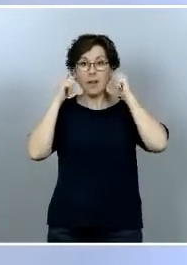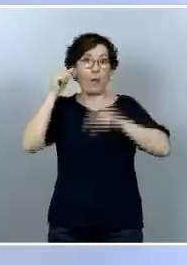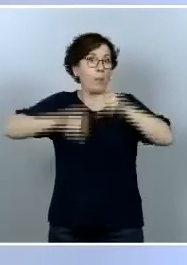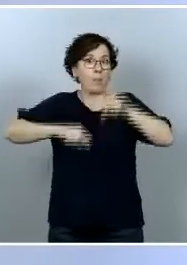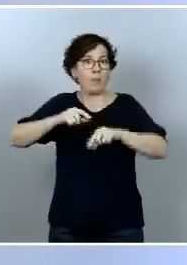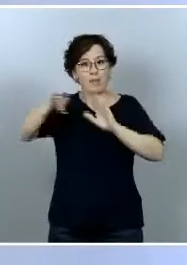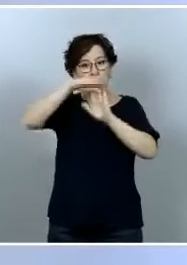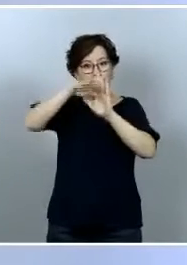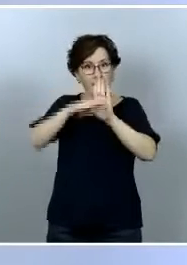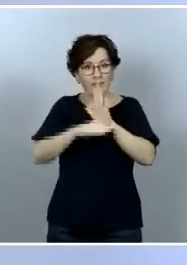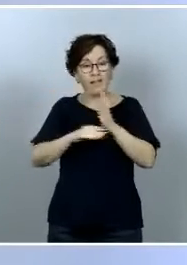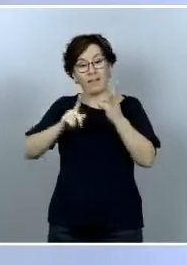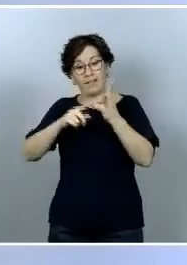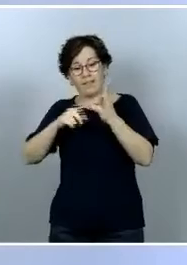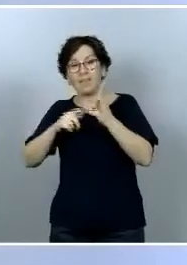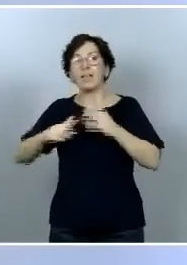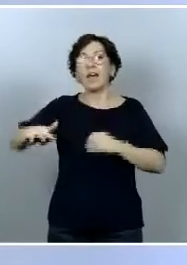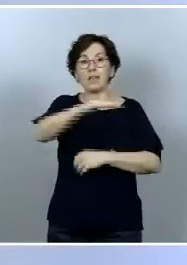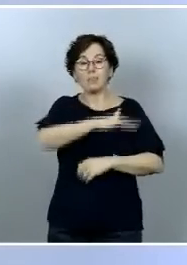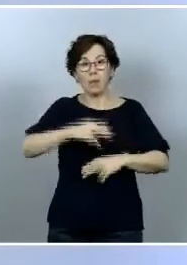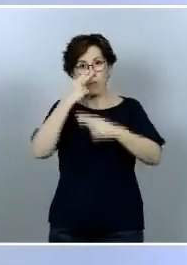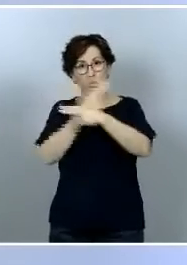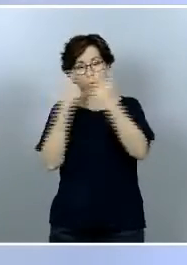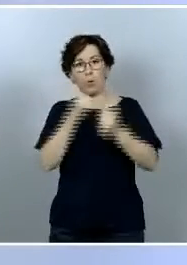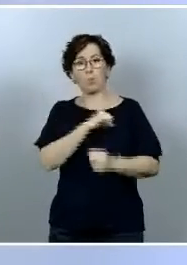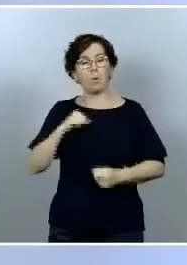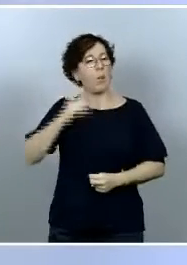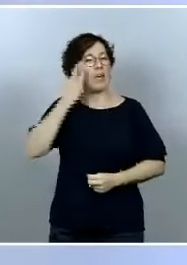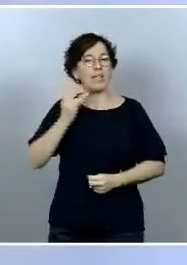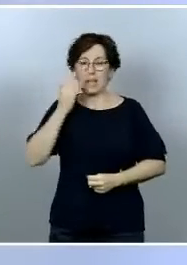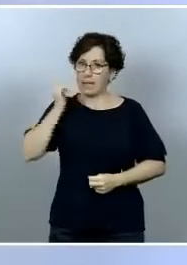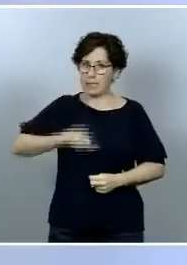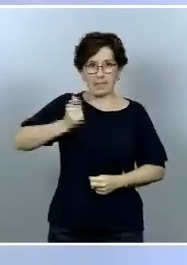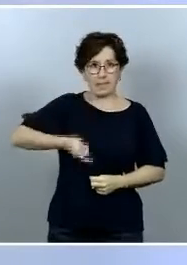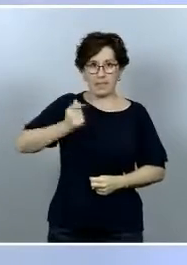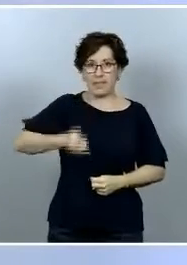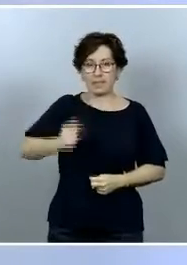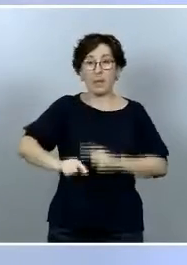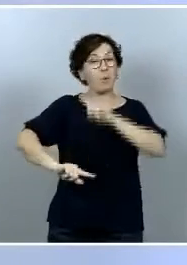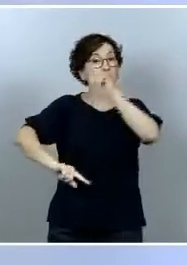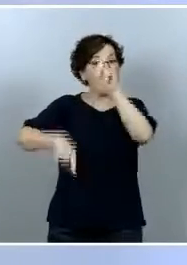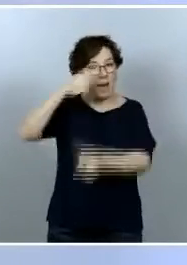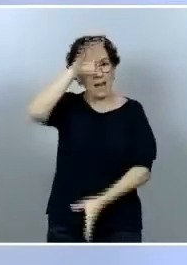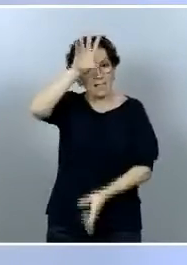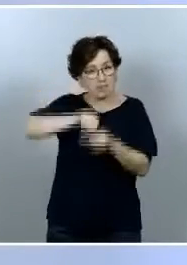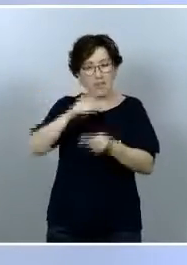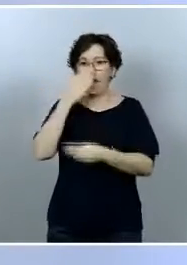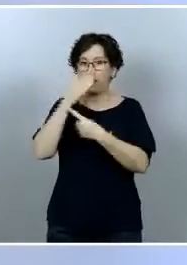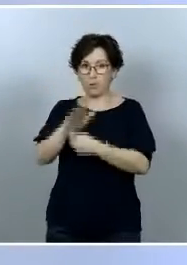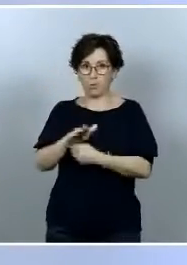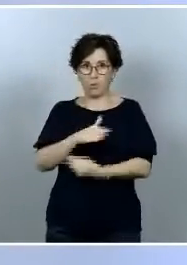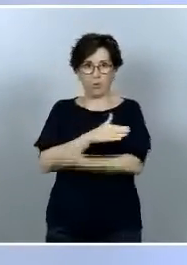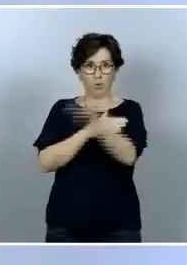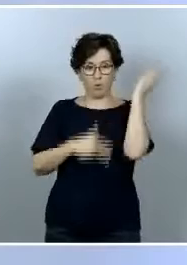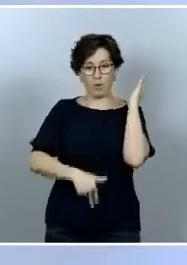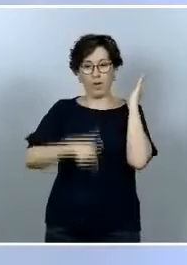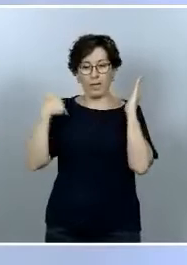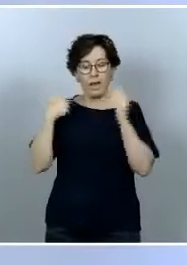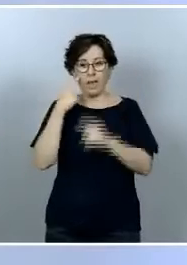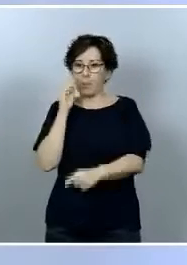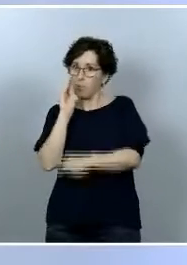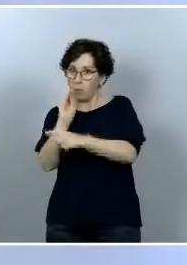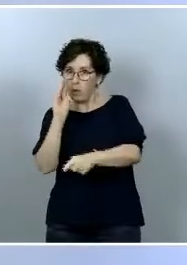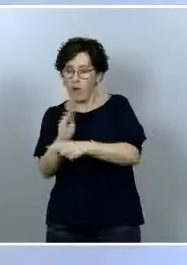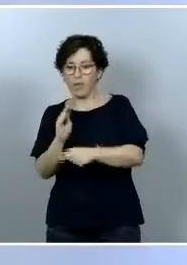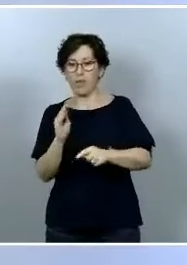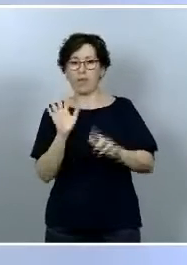continuada en los espacios públicos y privados y sobre todo esta actitud colectiva de prudencia de observación de